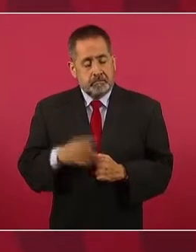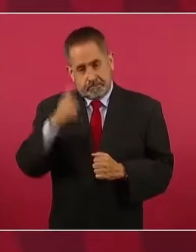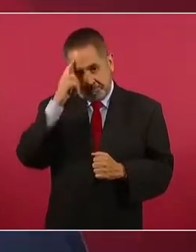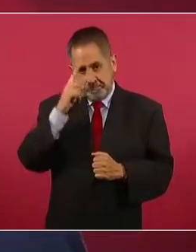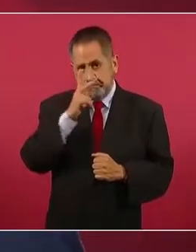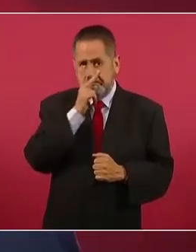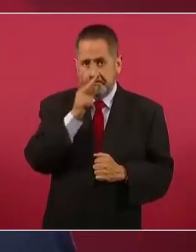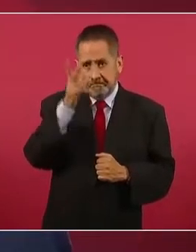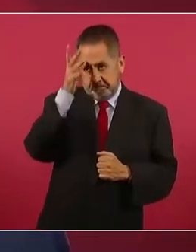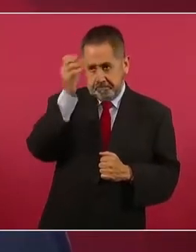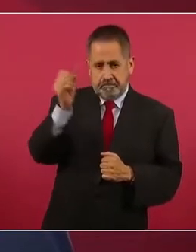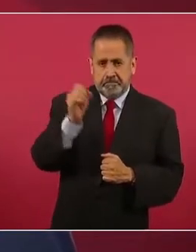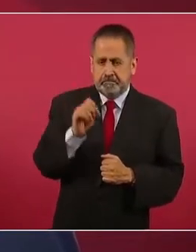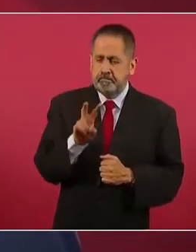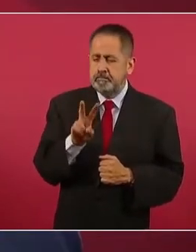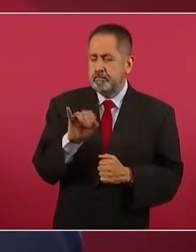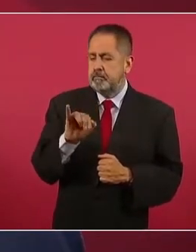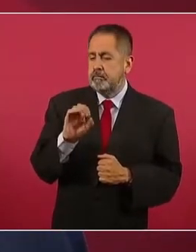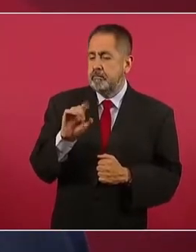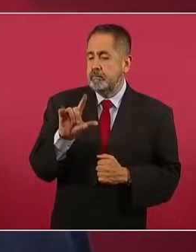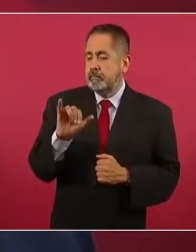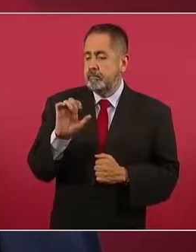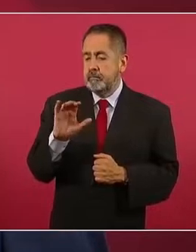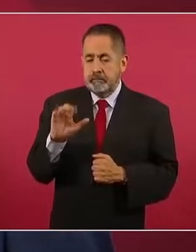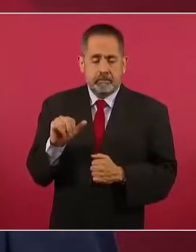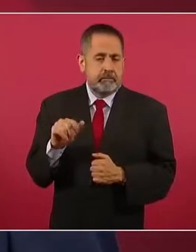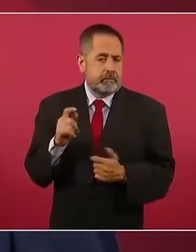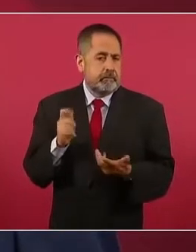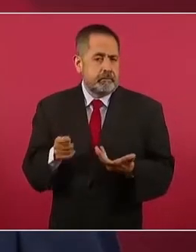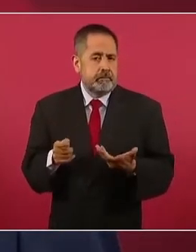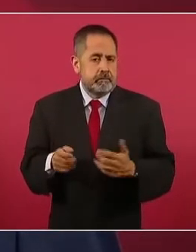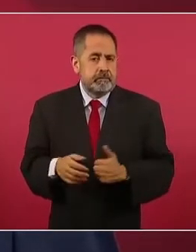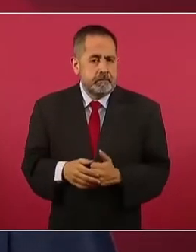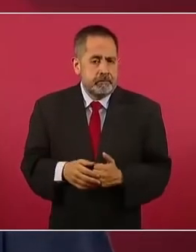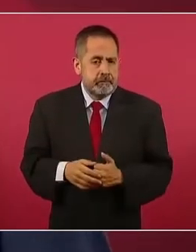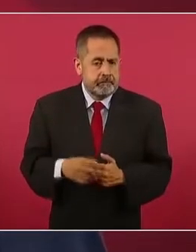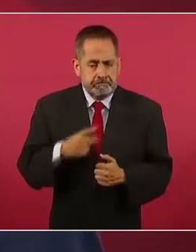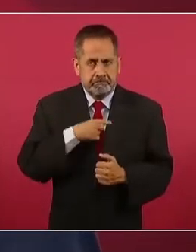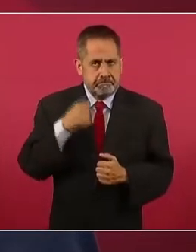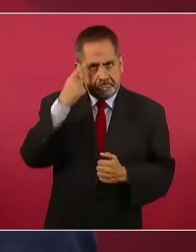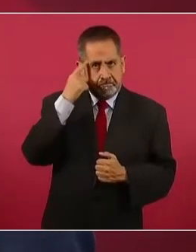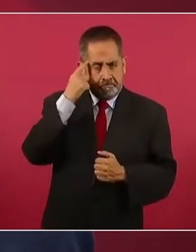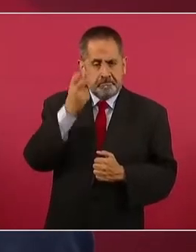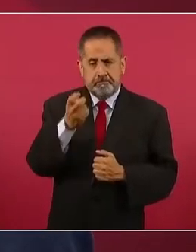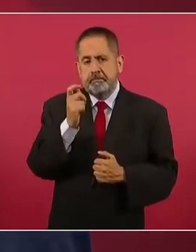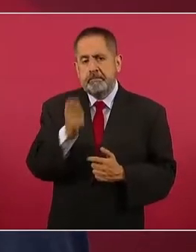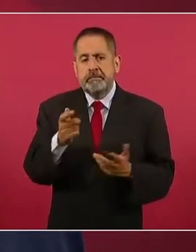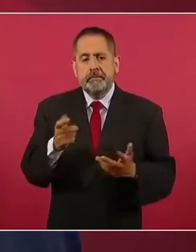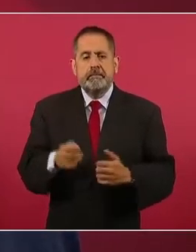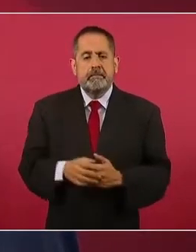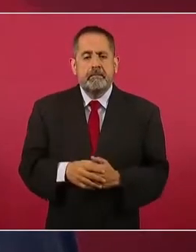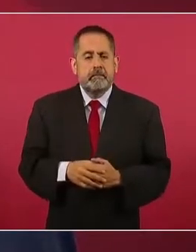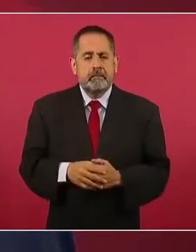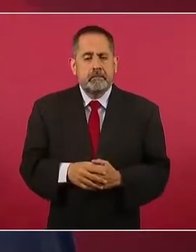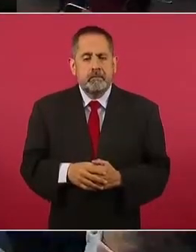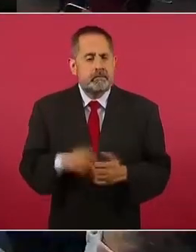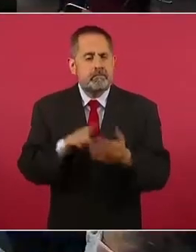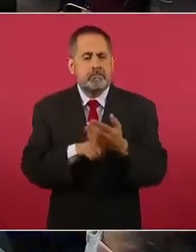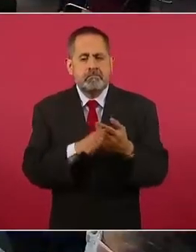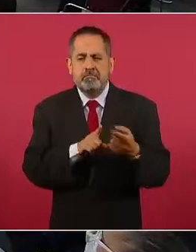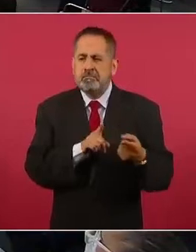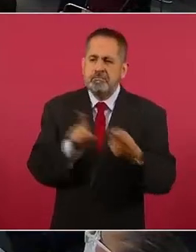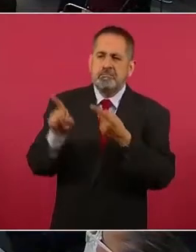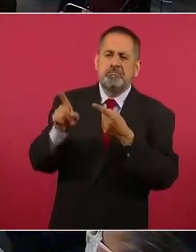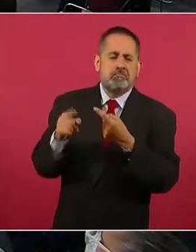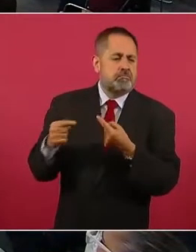que debería de concebirse así, pues los insultos